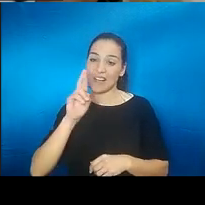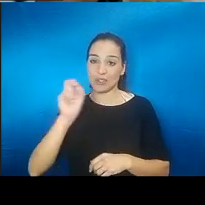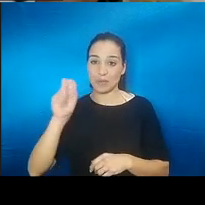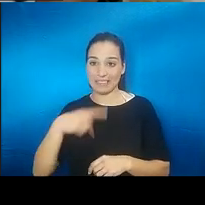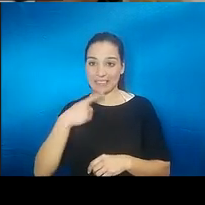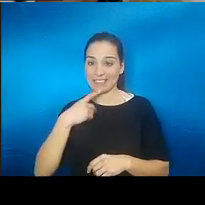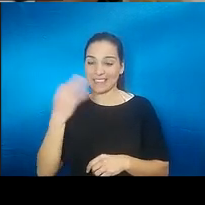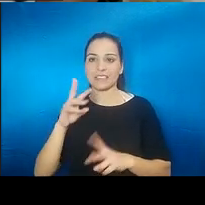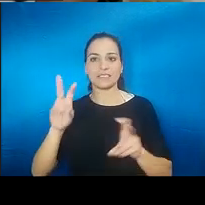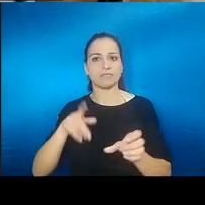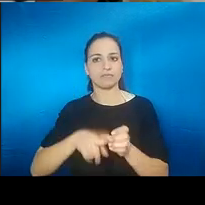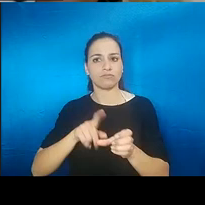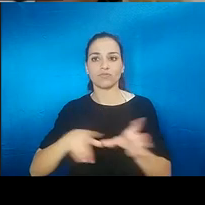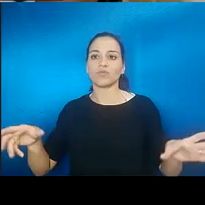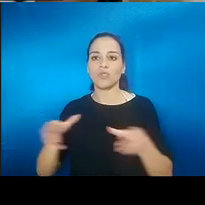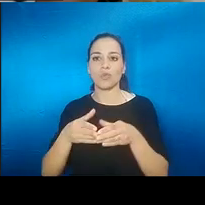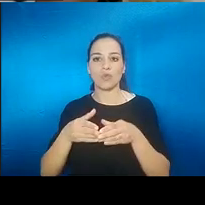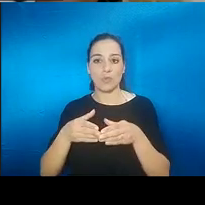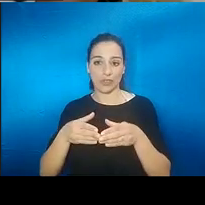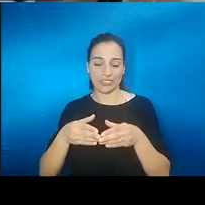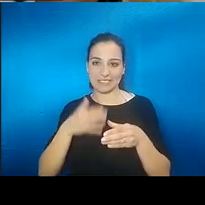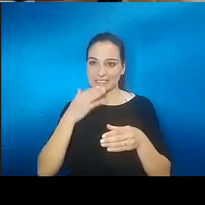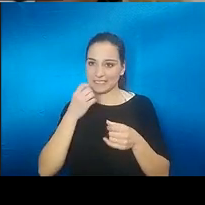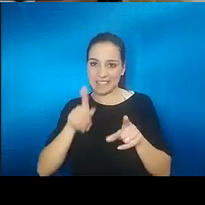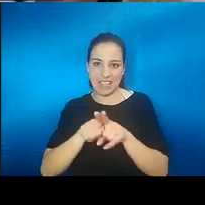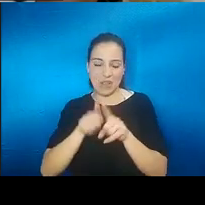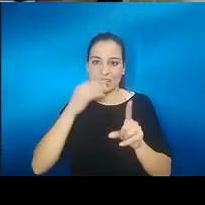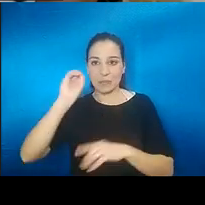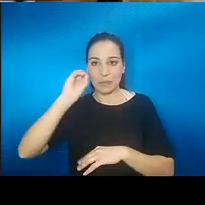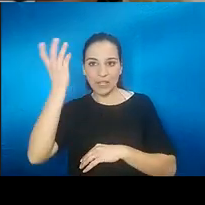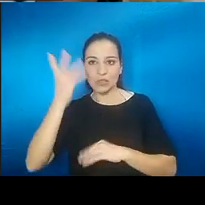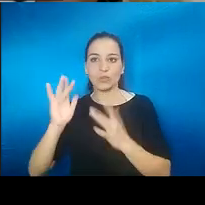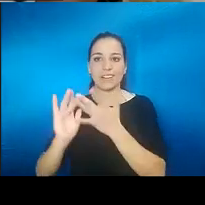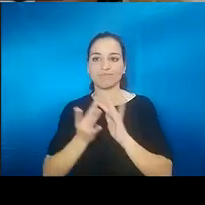de participar en grupos ya sean virtuales o presenciales.